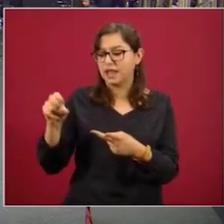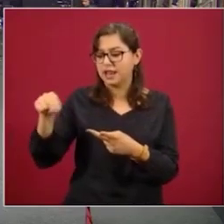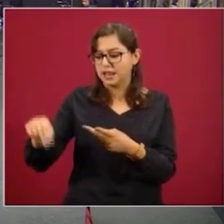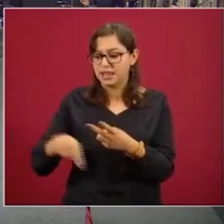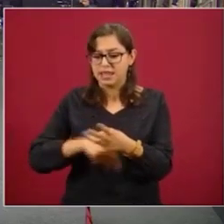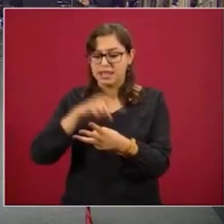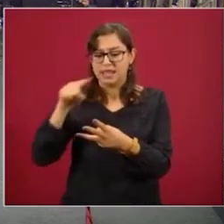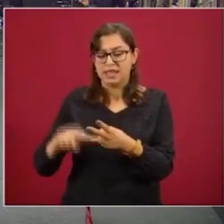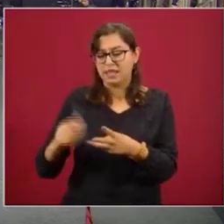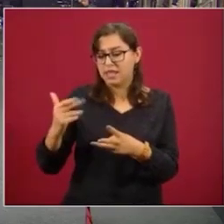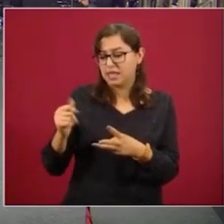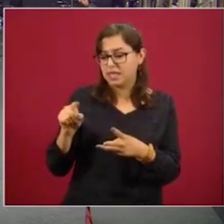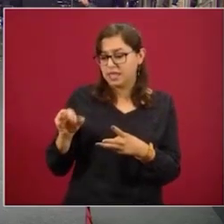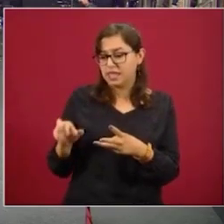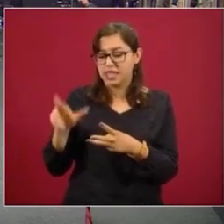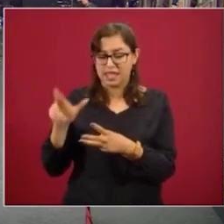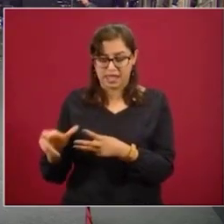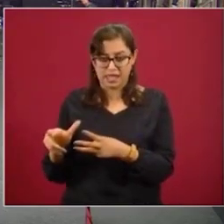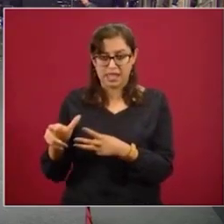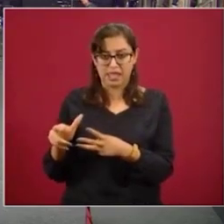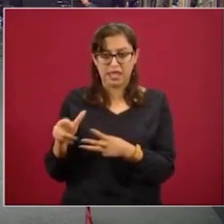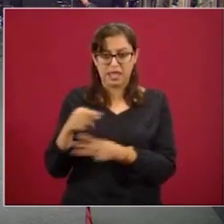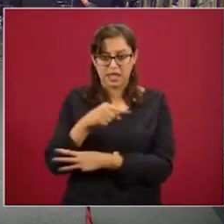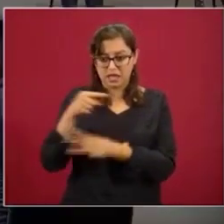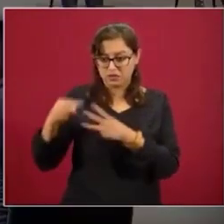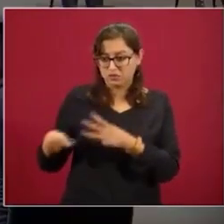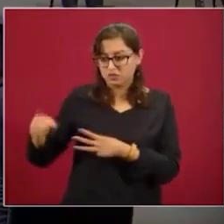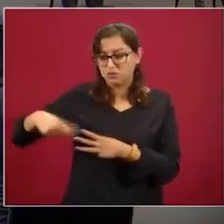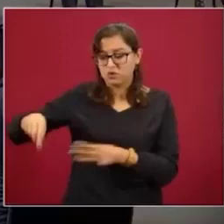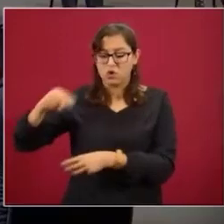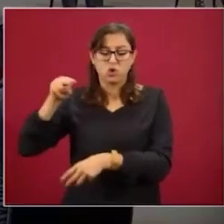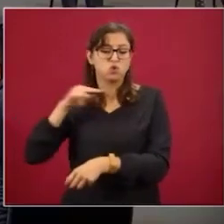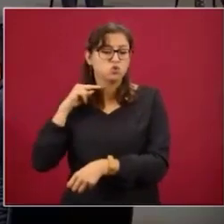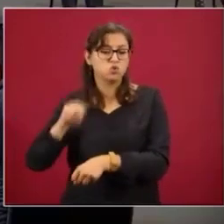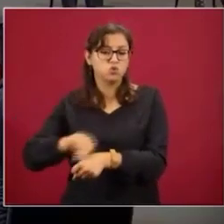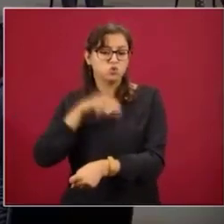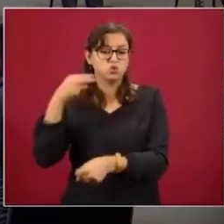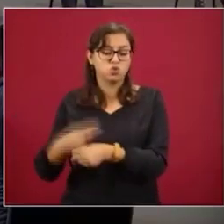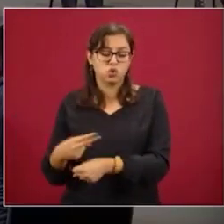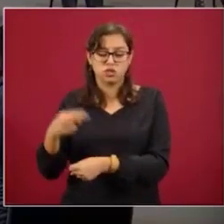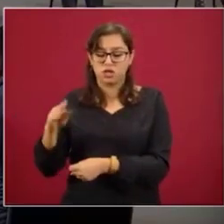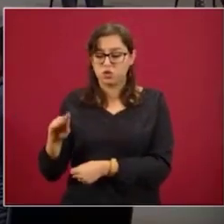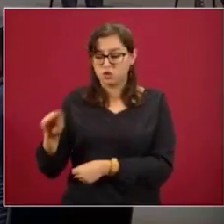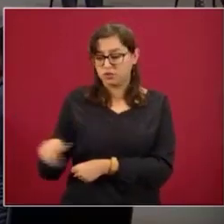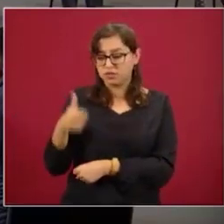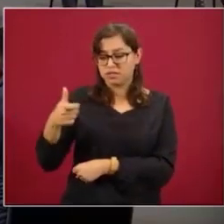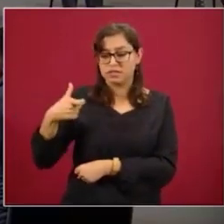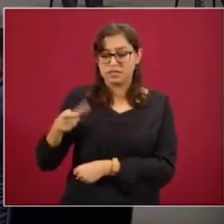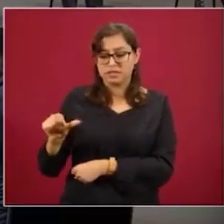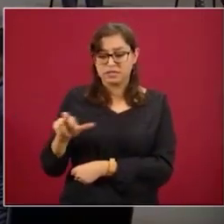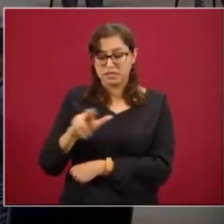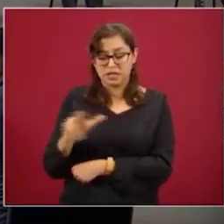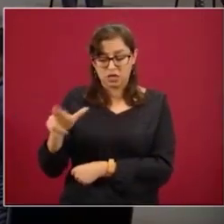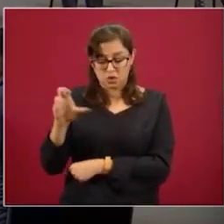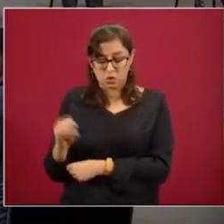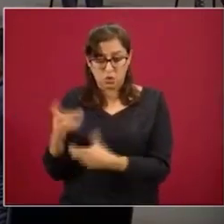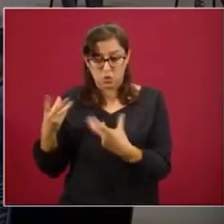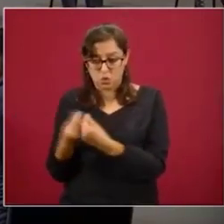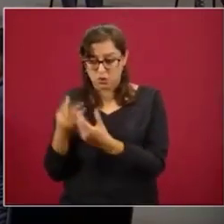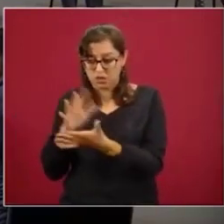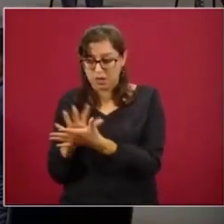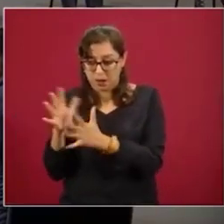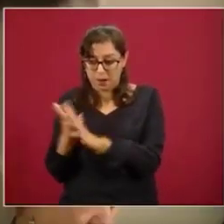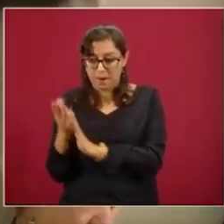licenciado Héctor Rodrigo Sanzores, notario público 96 de Quintana Roo, en complicidad con Manuel